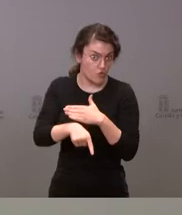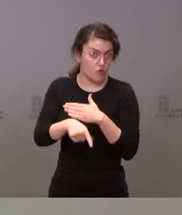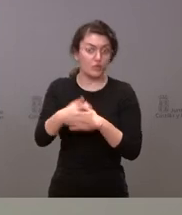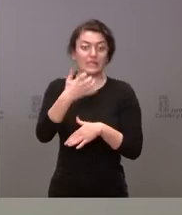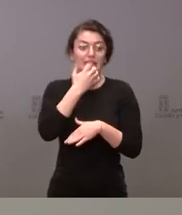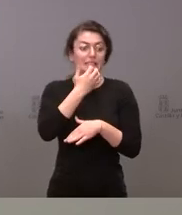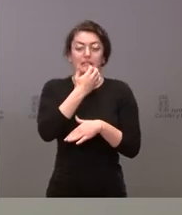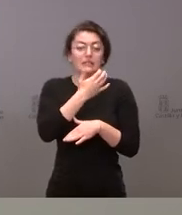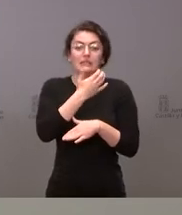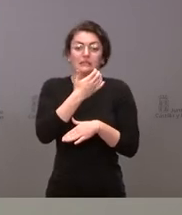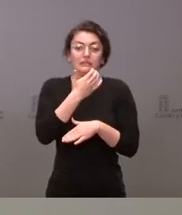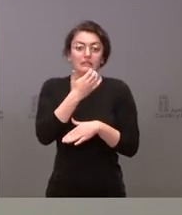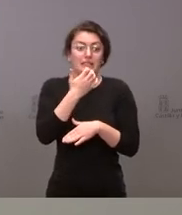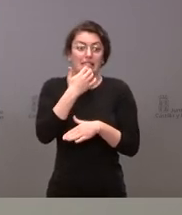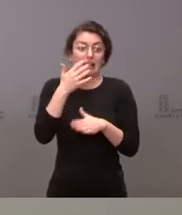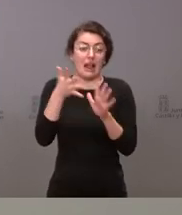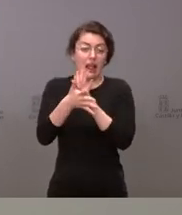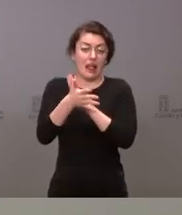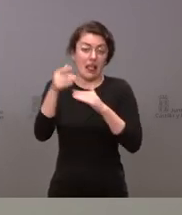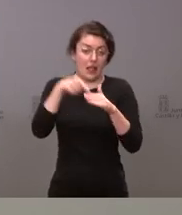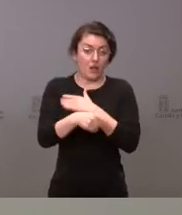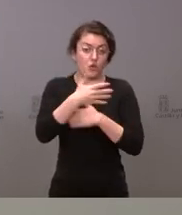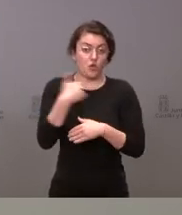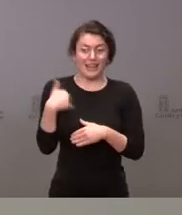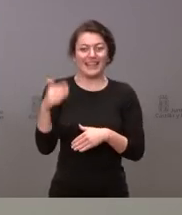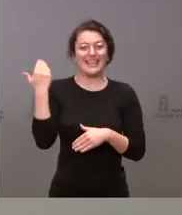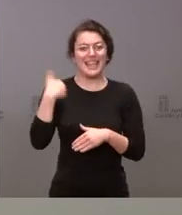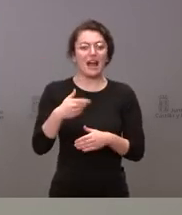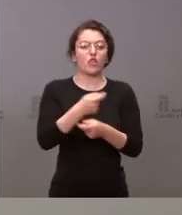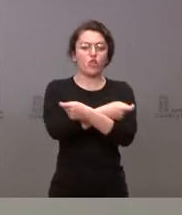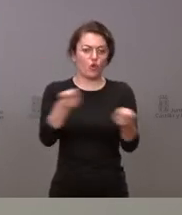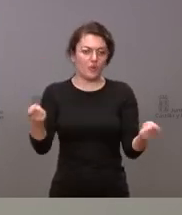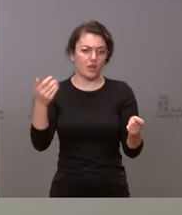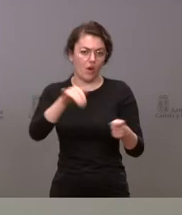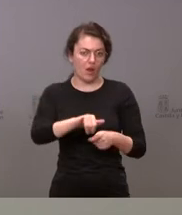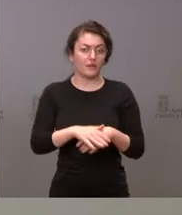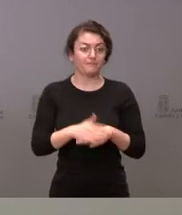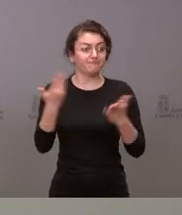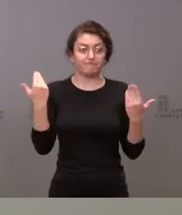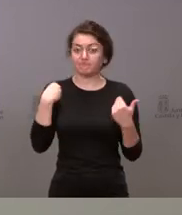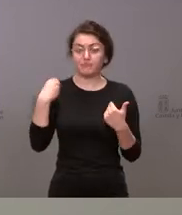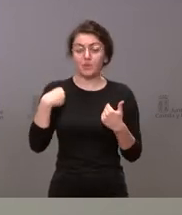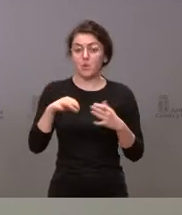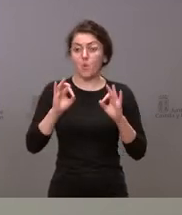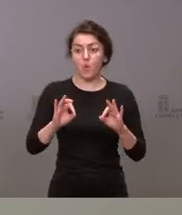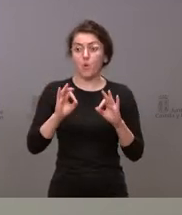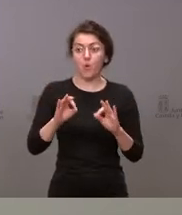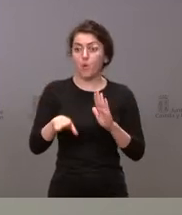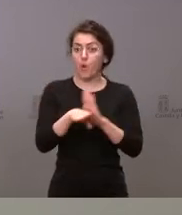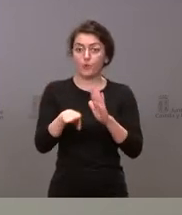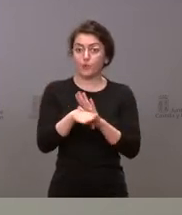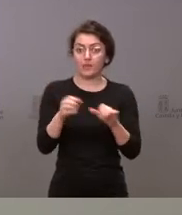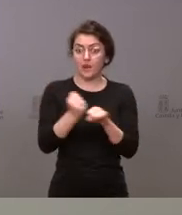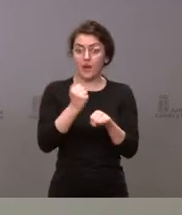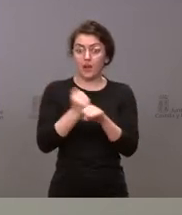ustedes la documentación a su disposición. Y en este ámbito es en el que estamos actuando y es en el que también se comunicó a